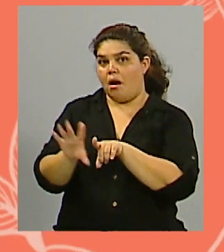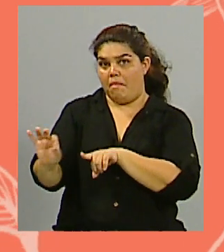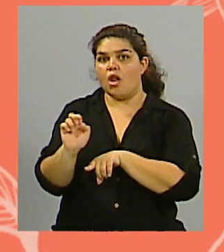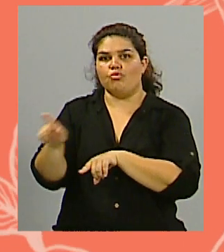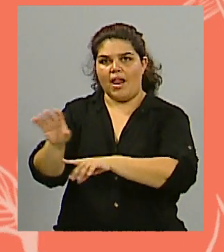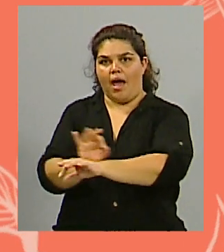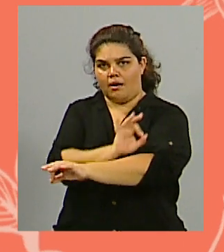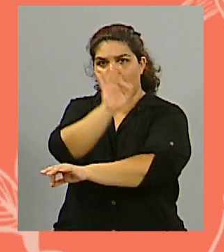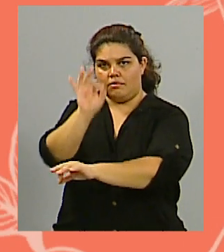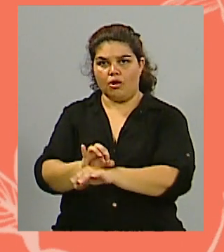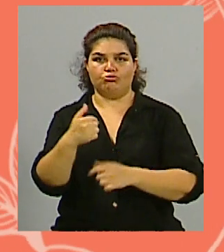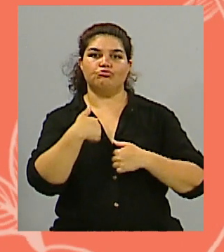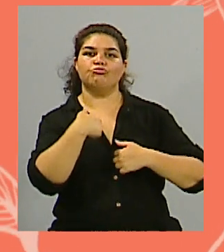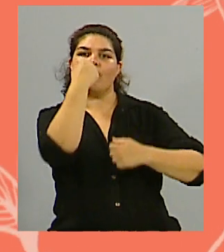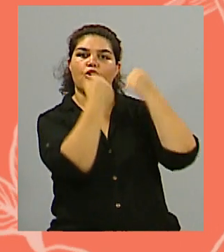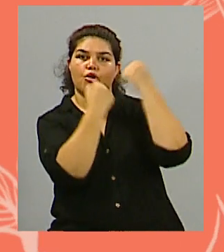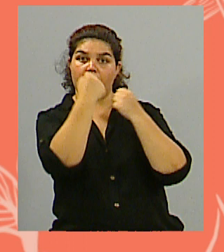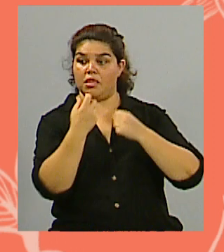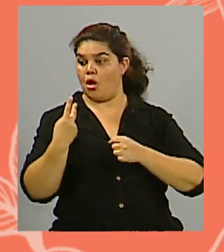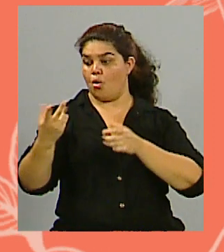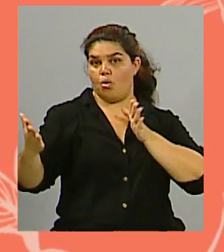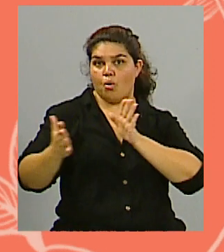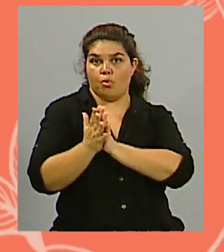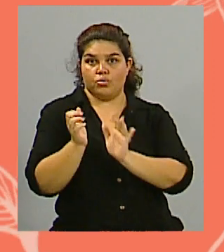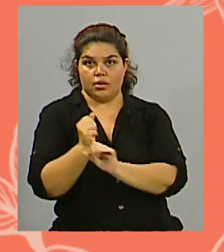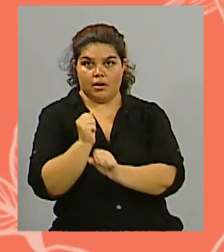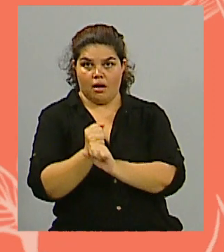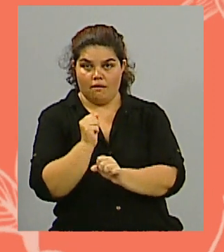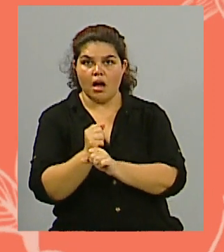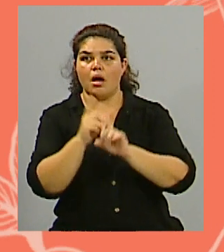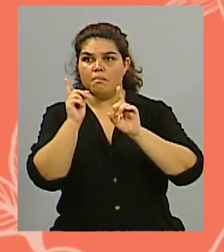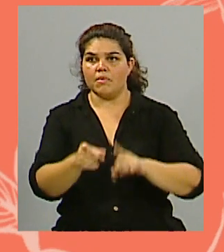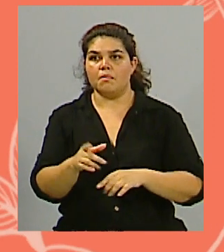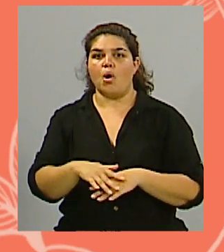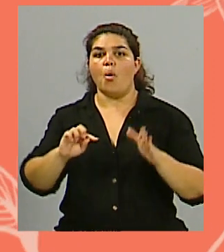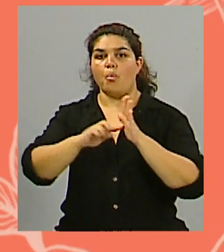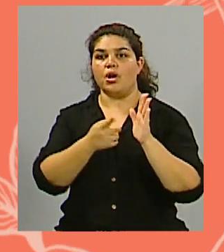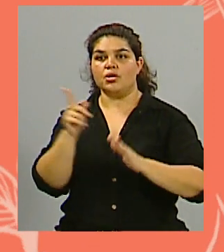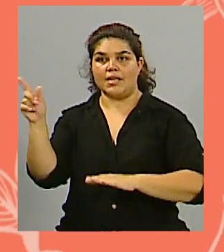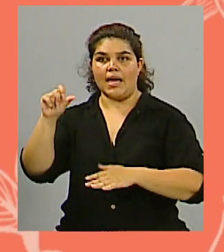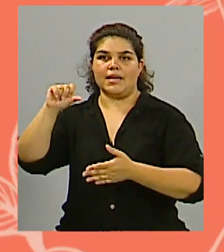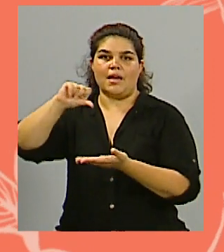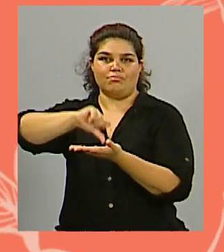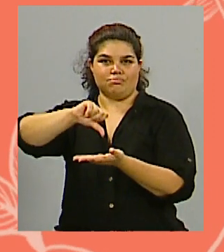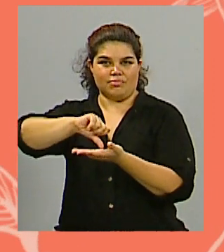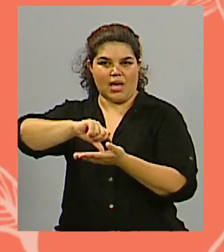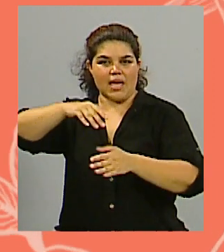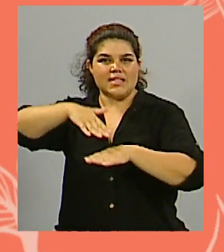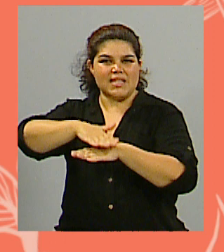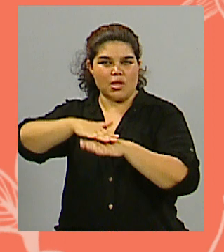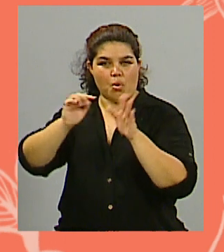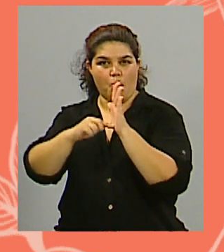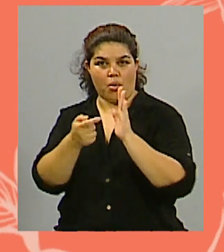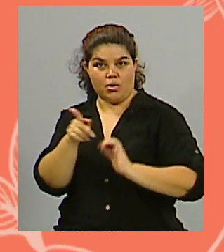arquitectura y desarrollos inmobiliarios en Argentina, en el conurbano y en el centro de la Ciudad de Buenos Aires. ¿Cuál es